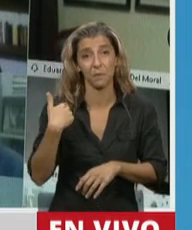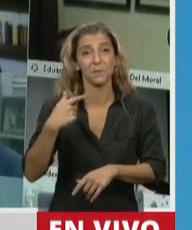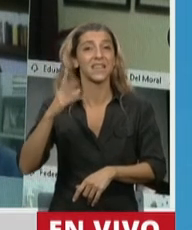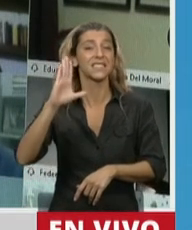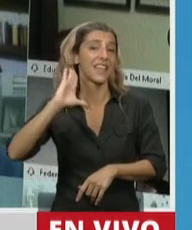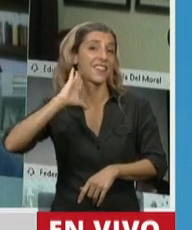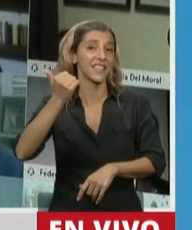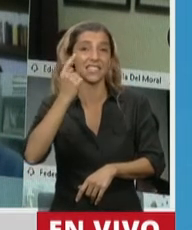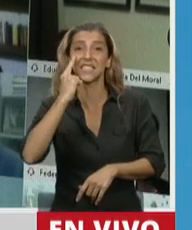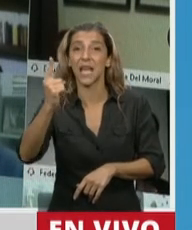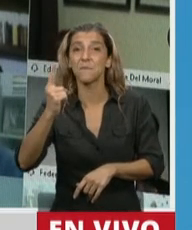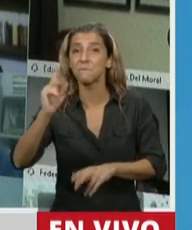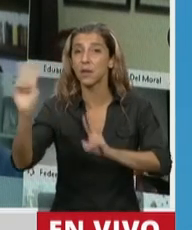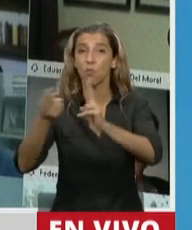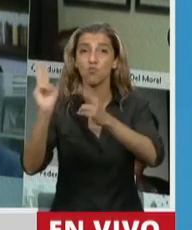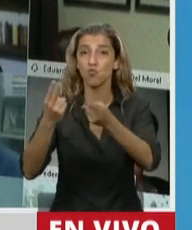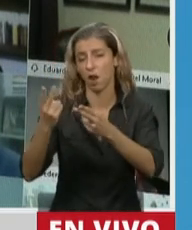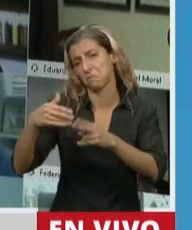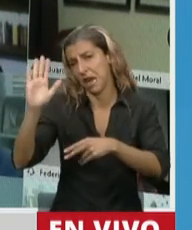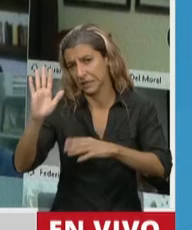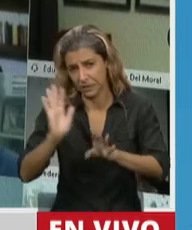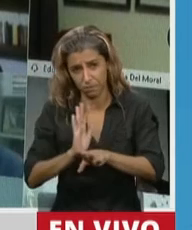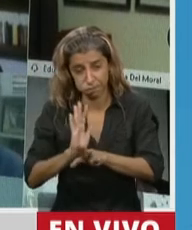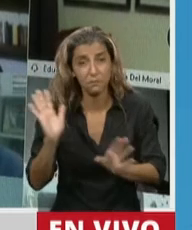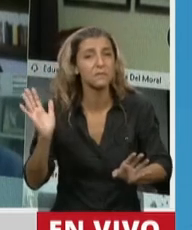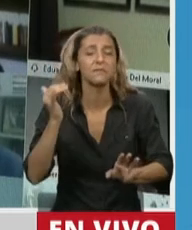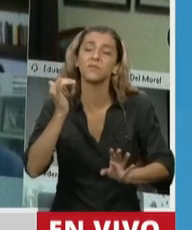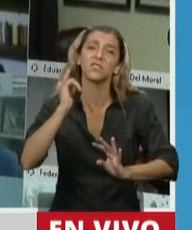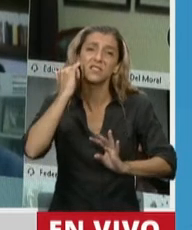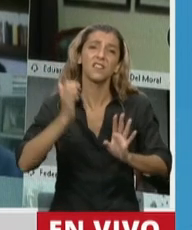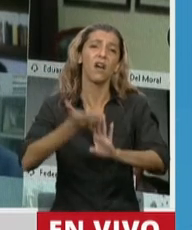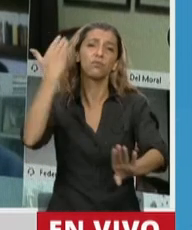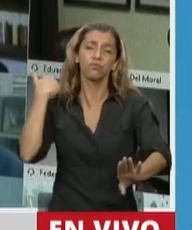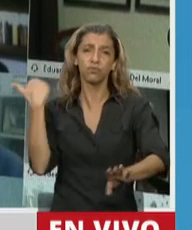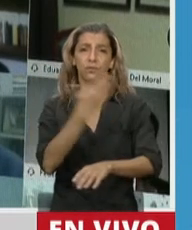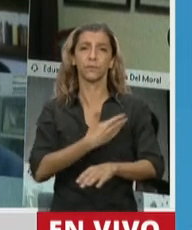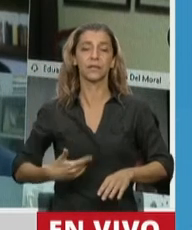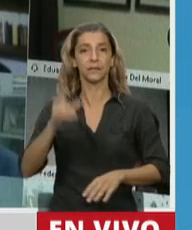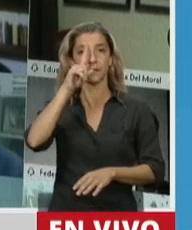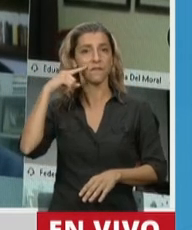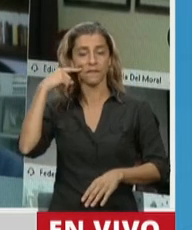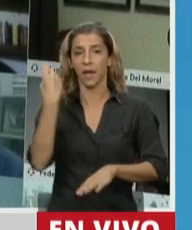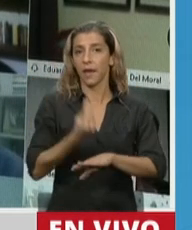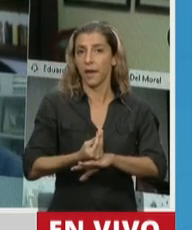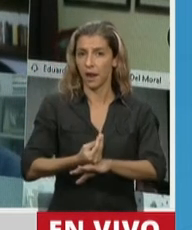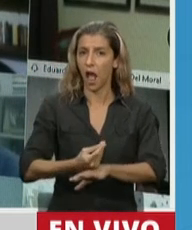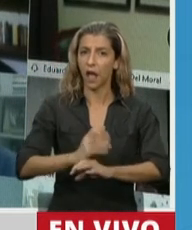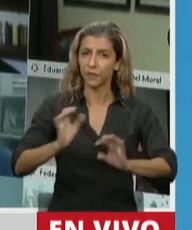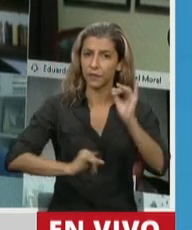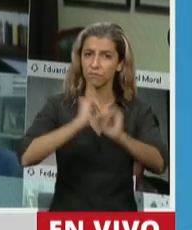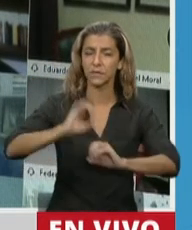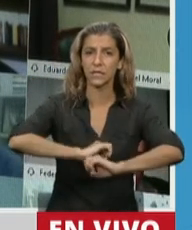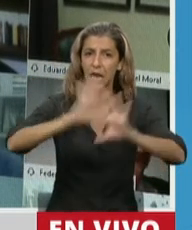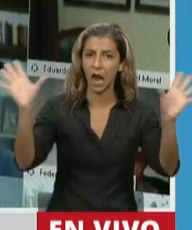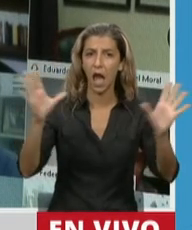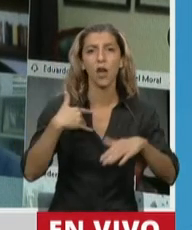Nuestro presidente, Alberto Fernández, fue muy claro el 20 de marzo cuando anunció... Diputado, voy a pedir si puede ir